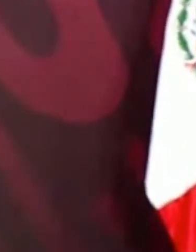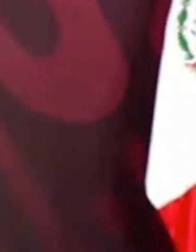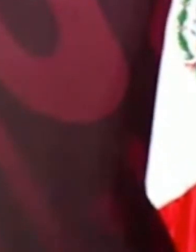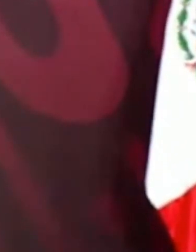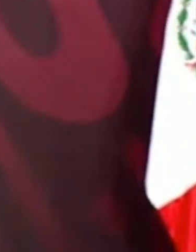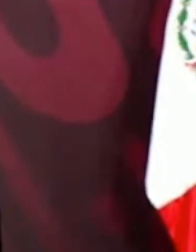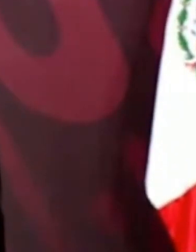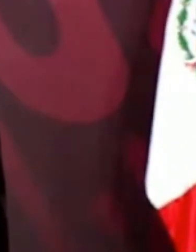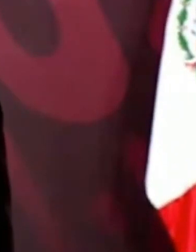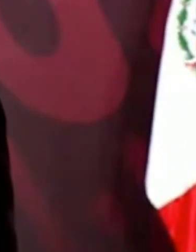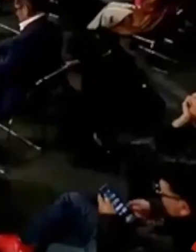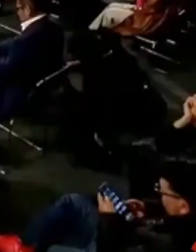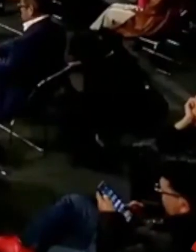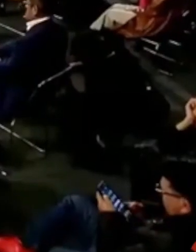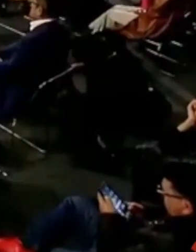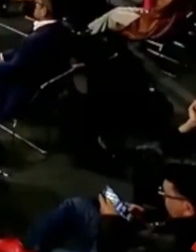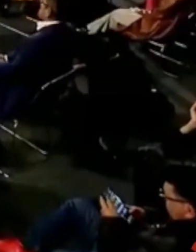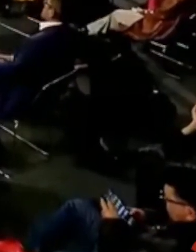de todas maneras me da pavor.